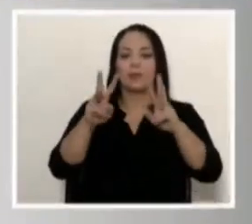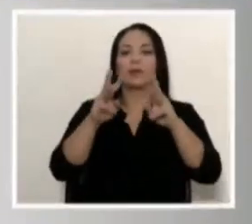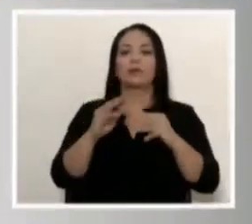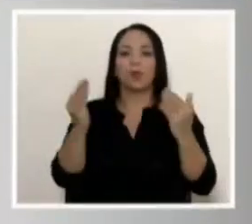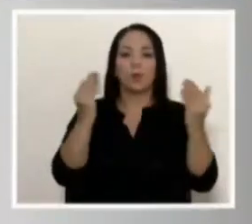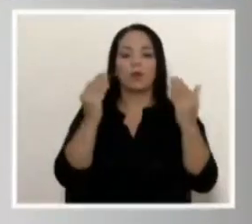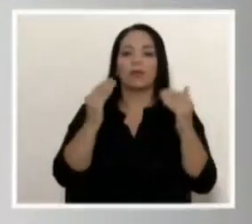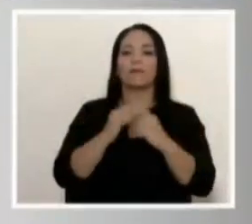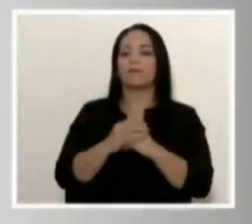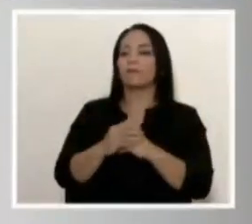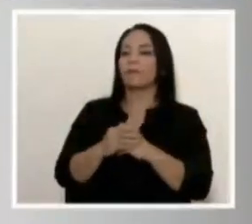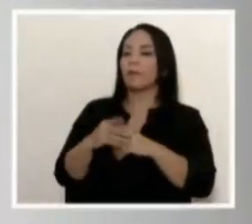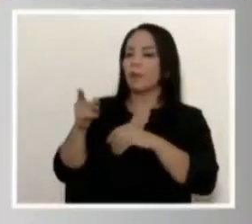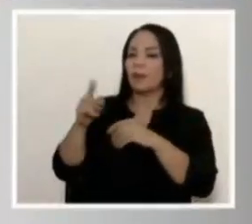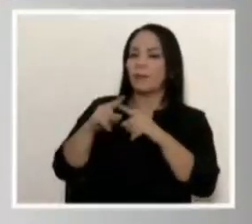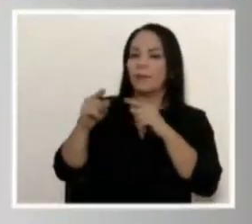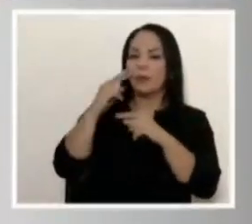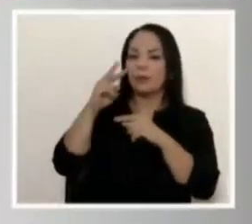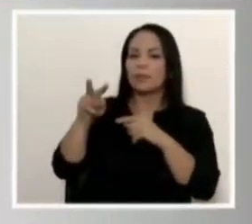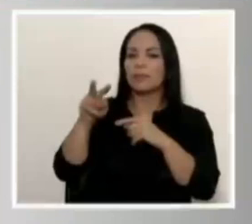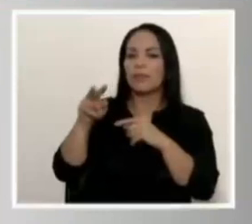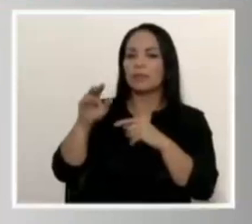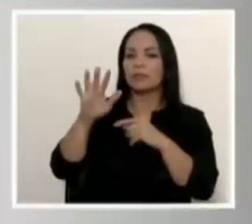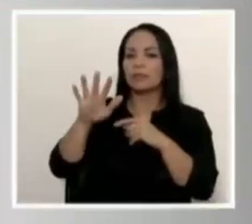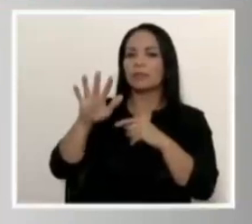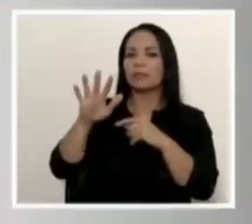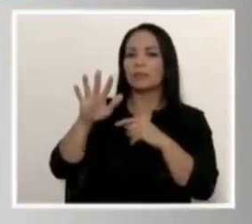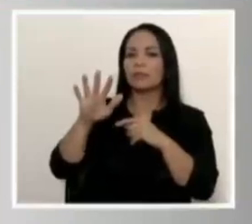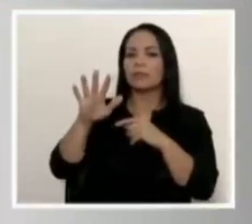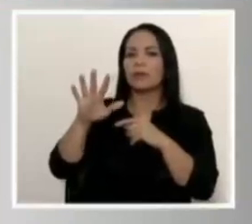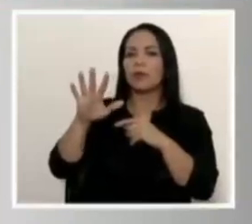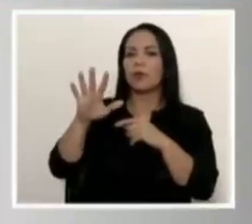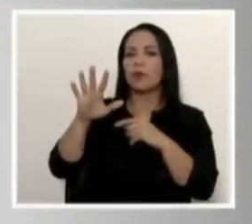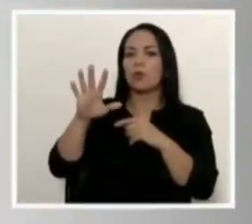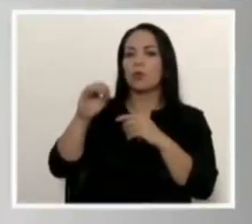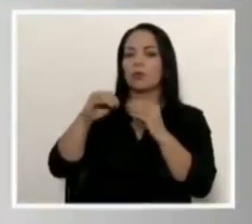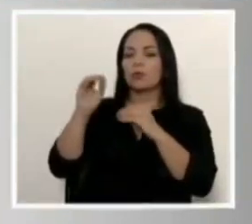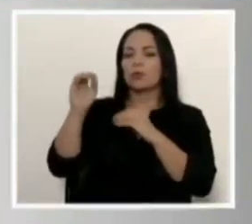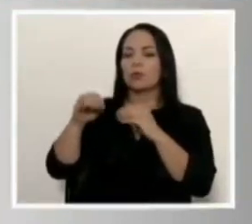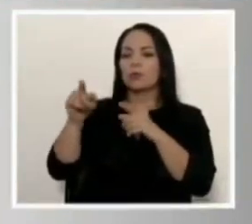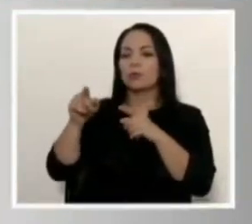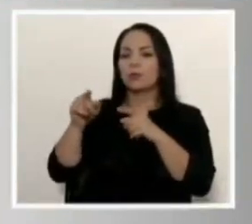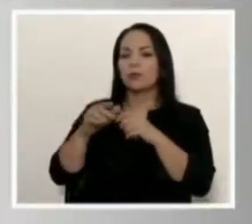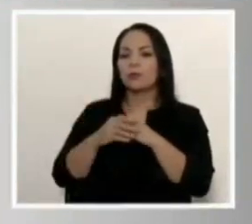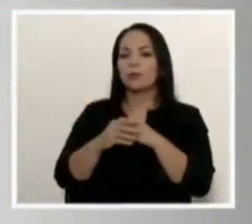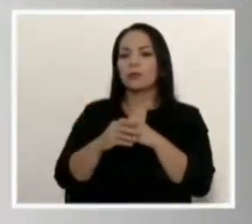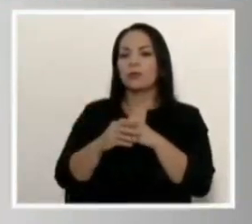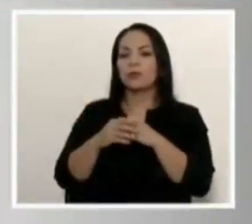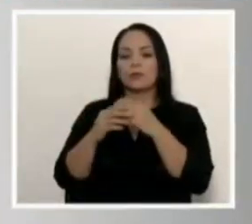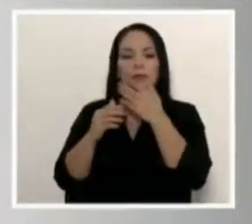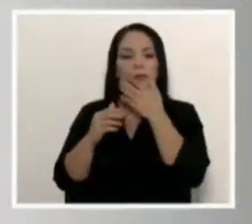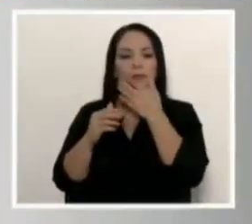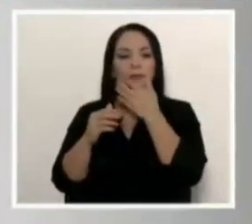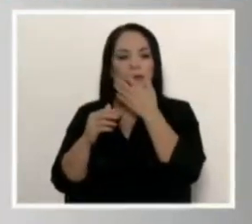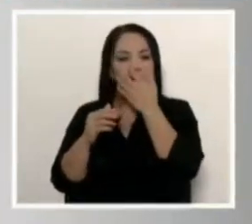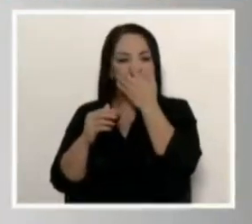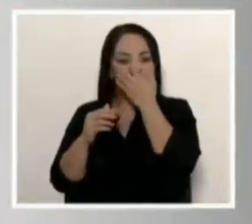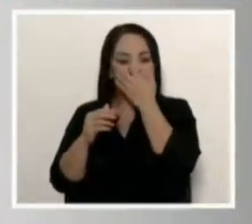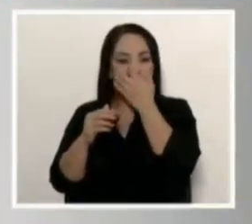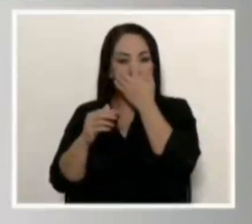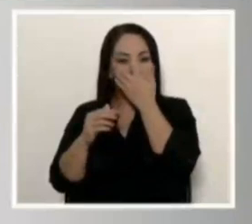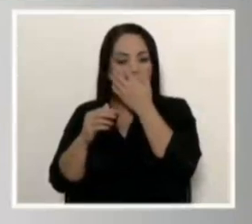comparativa a OCDE. Turquía qué es? Que la estoy viendo ahí, cincuenta y pico por ciento. Bueno, no tengo el gráfico yo aquí, pero está bien. Aquí,